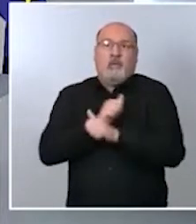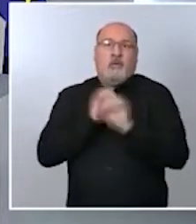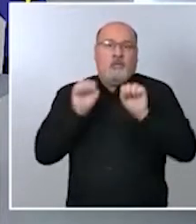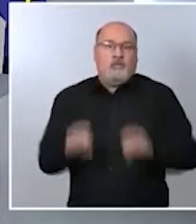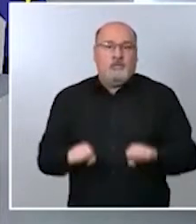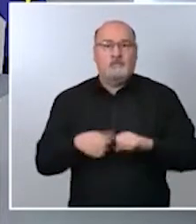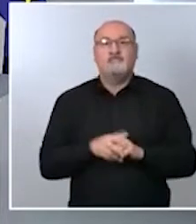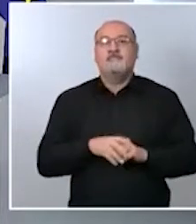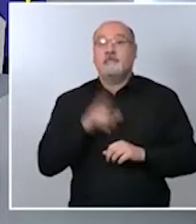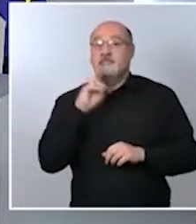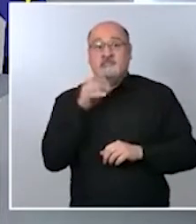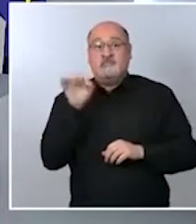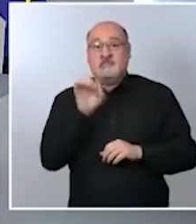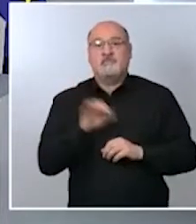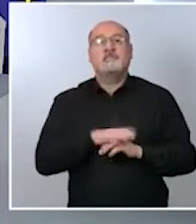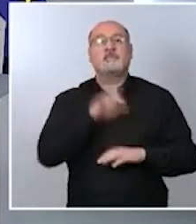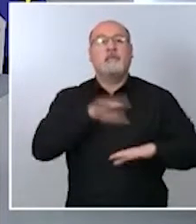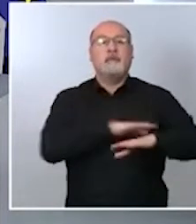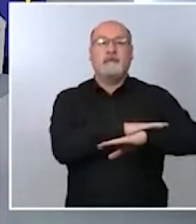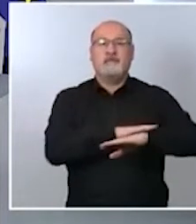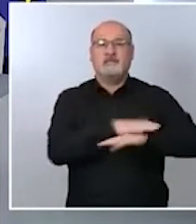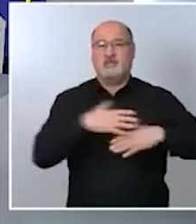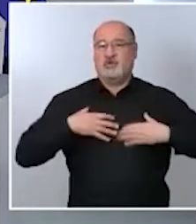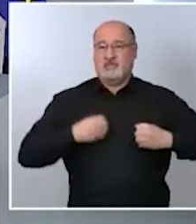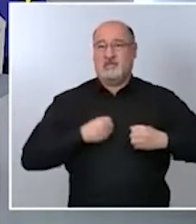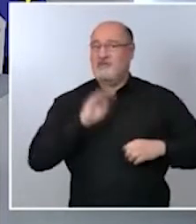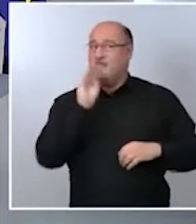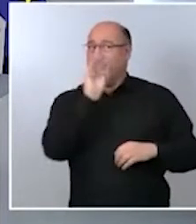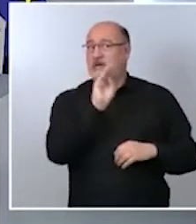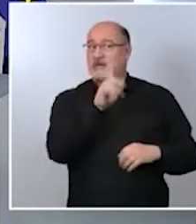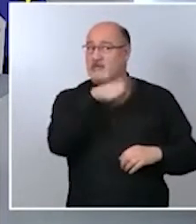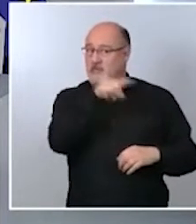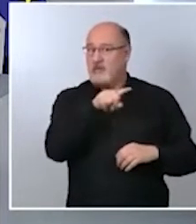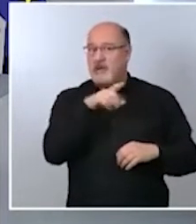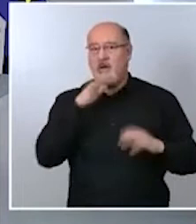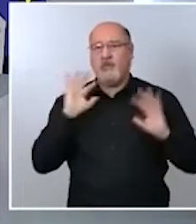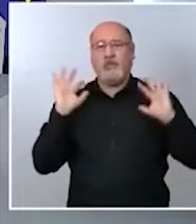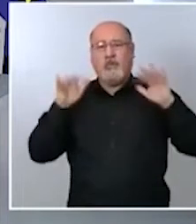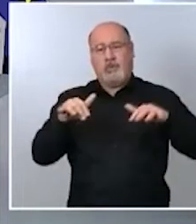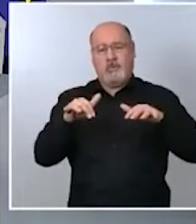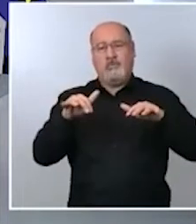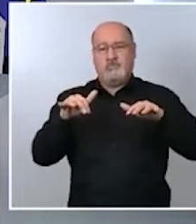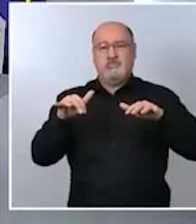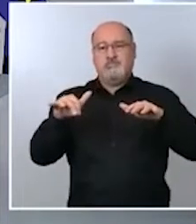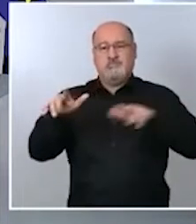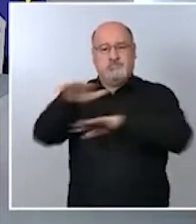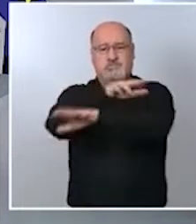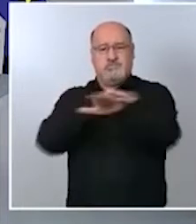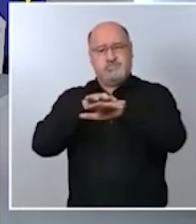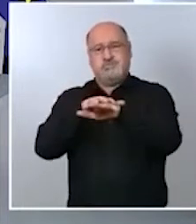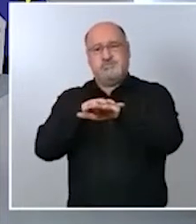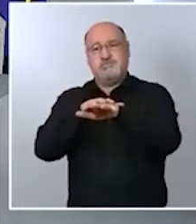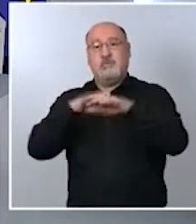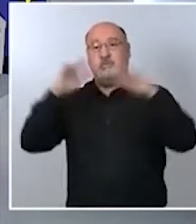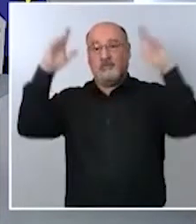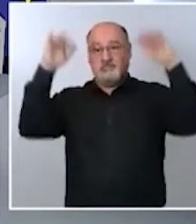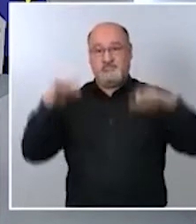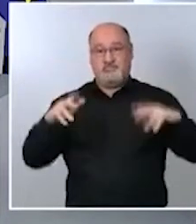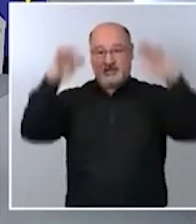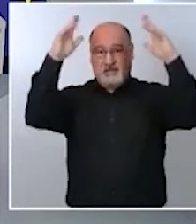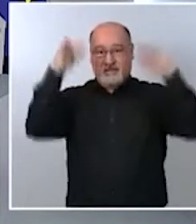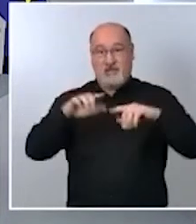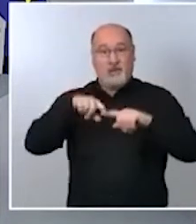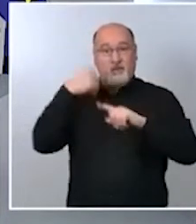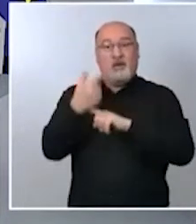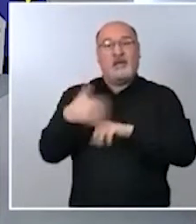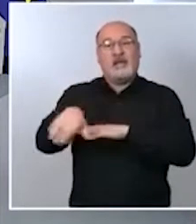al ministro de Sanidad quería saber si cree que las aglomeraciones que se han producido como consecuencia de la nevada en las calles por ejemplo que hemos